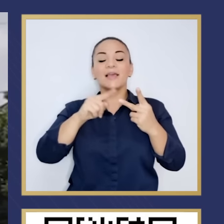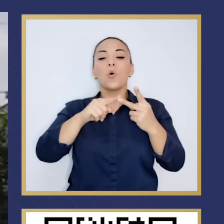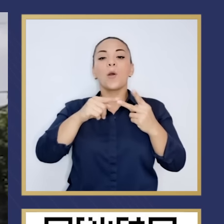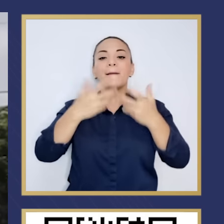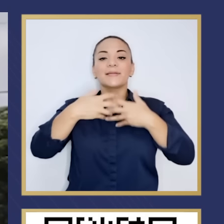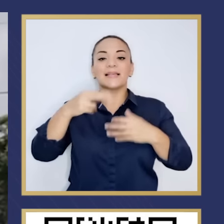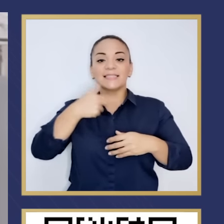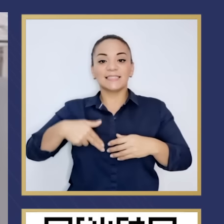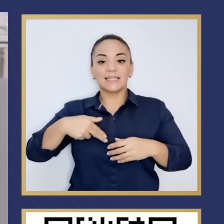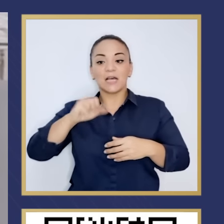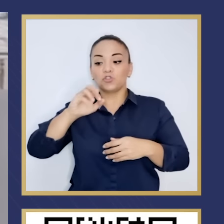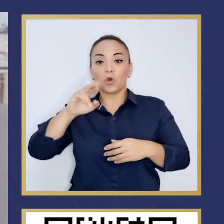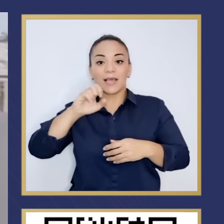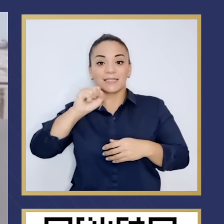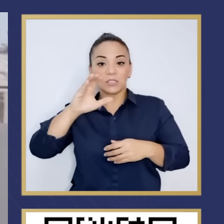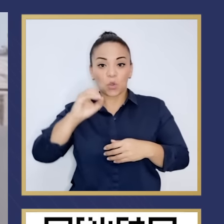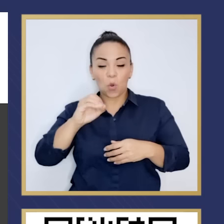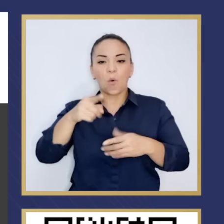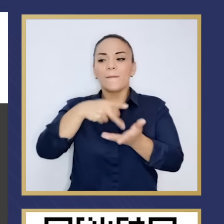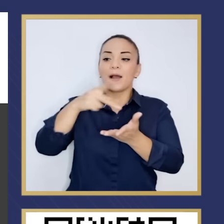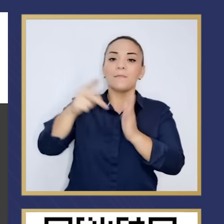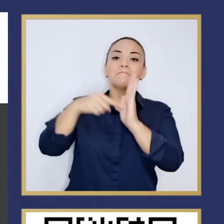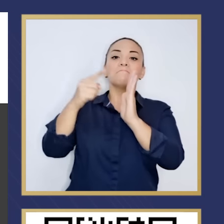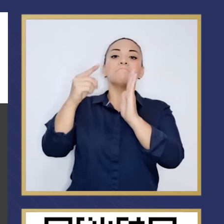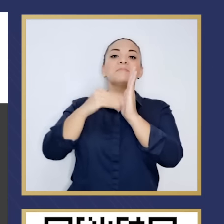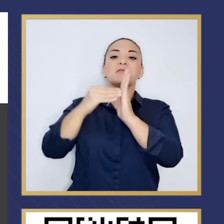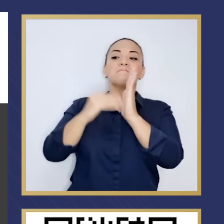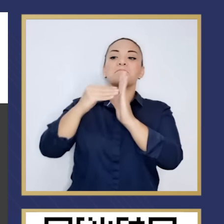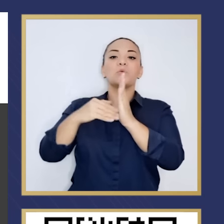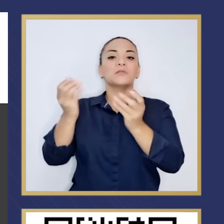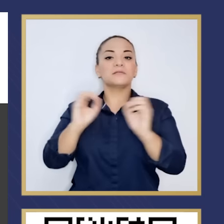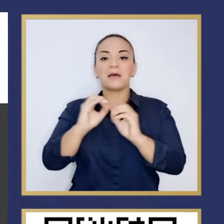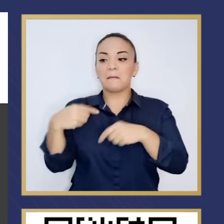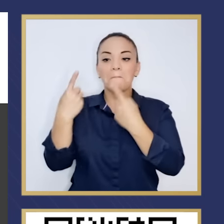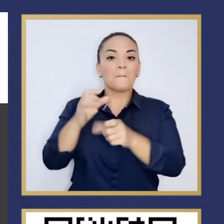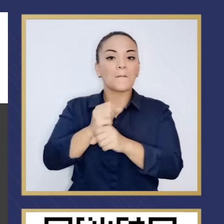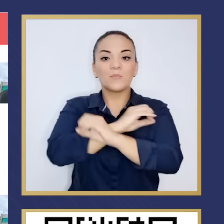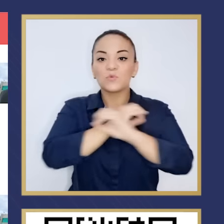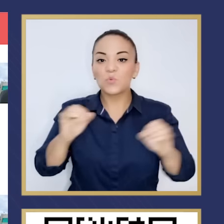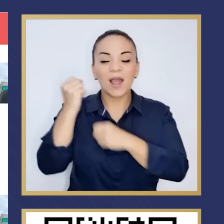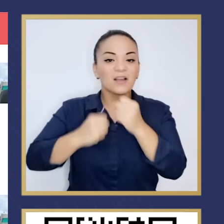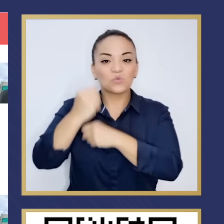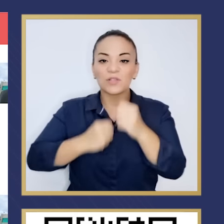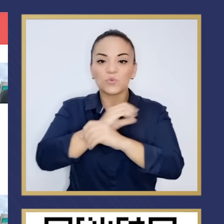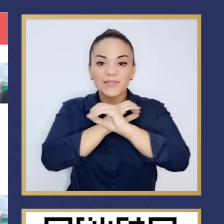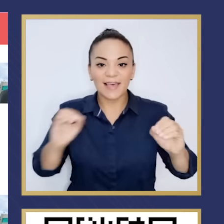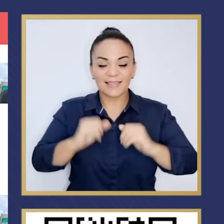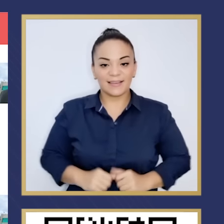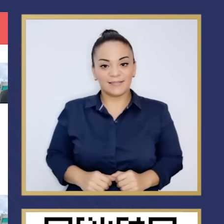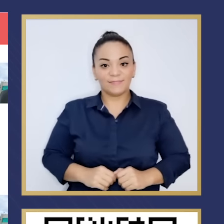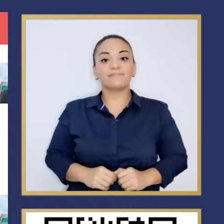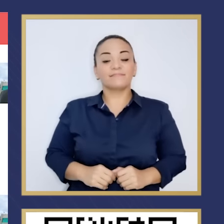pagamos salarios millonarios a ejecutivos que no hicieron nada por años y años. Por supuesto, nos